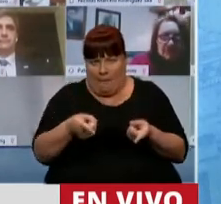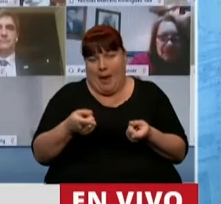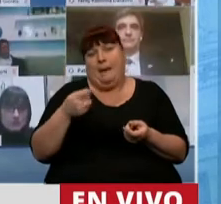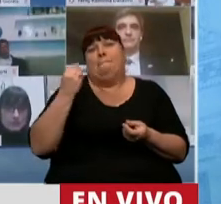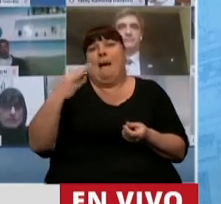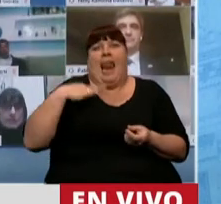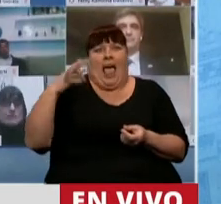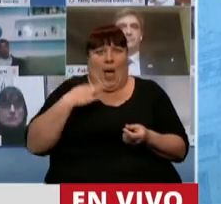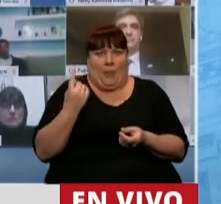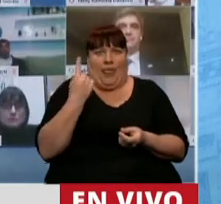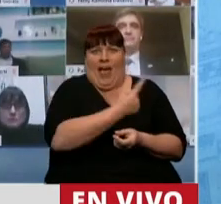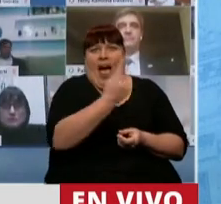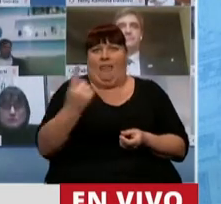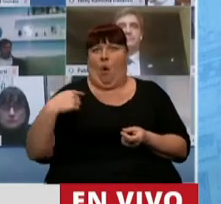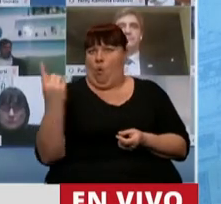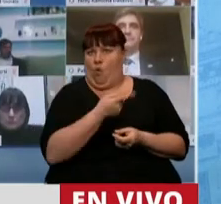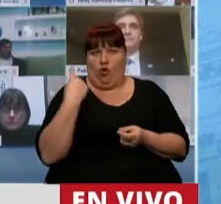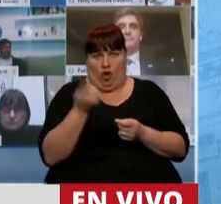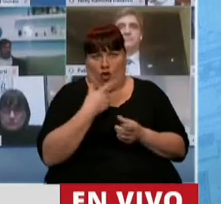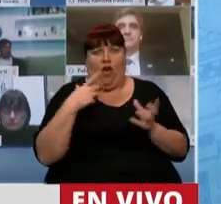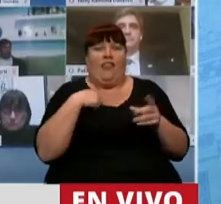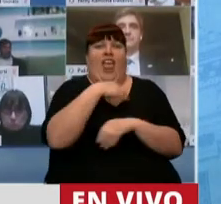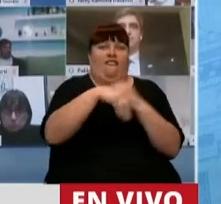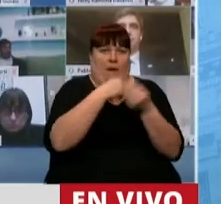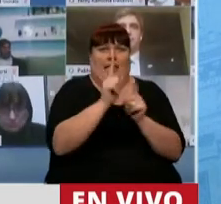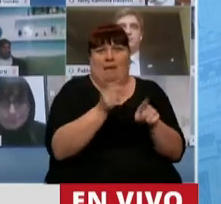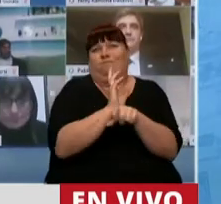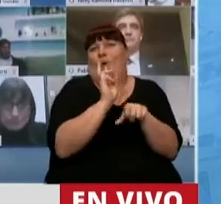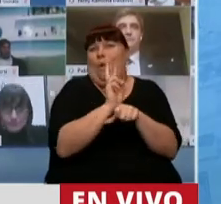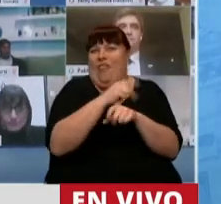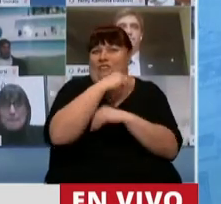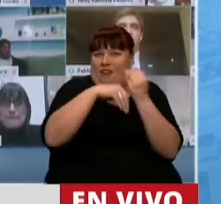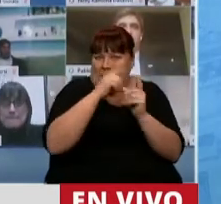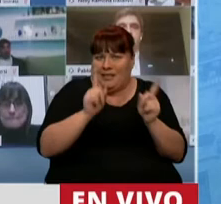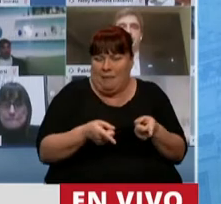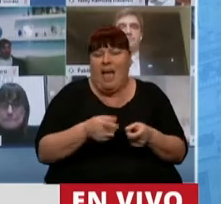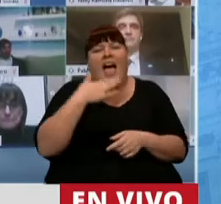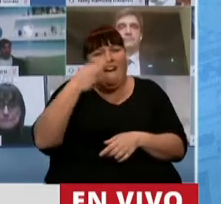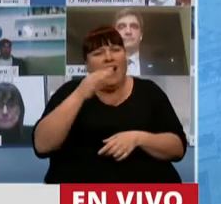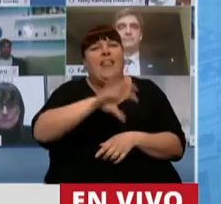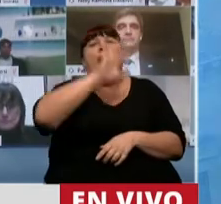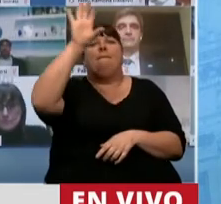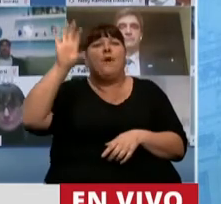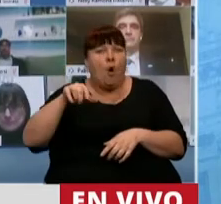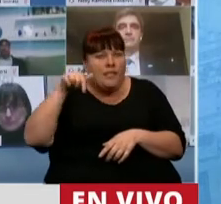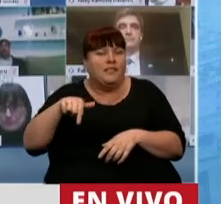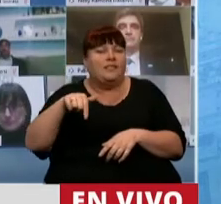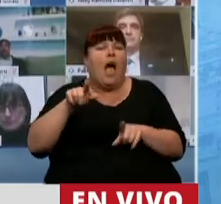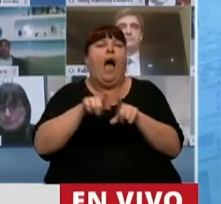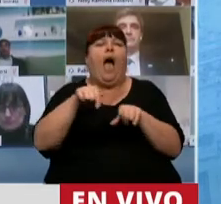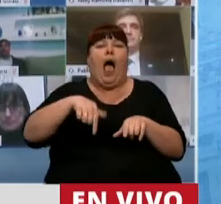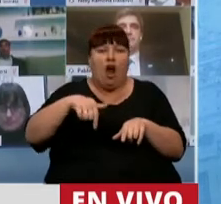la vida también de cada uno de nosotros, de nuestros familiares. Es cierto que muchas provincias hoy estamos,